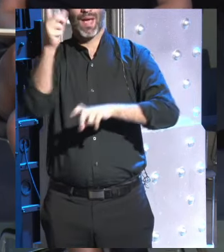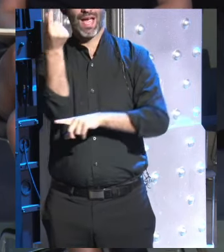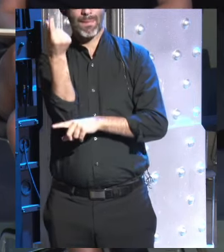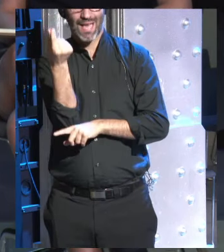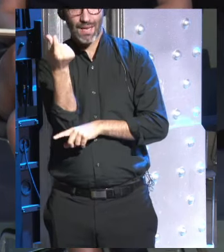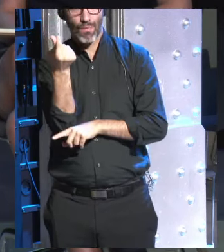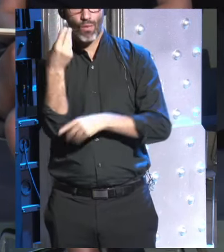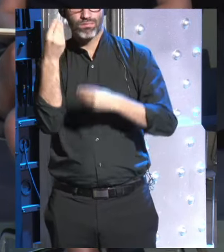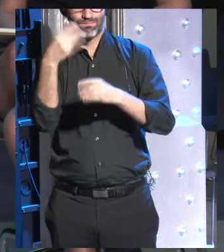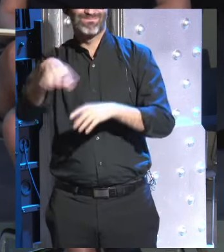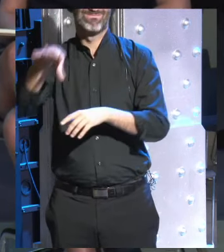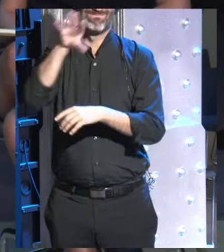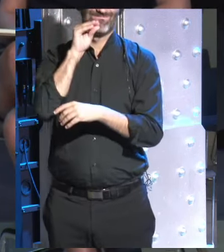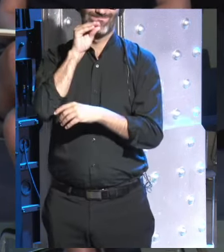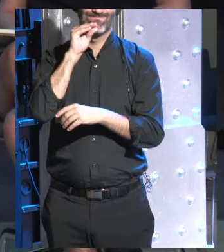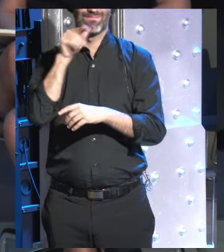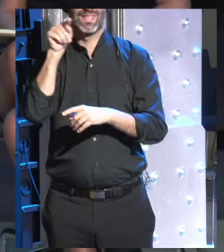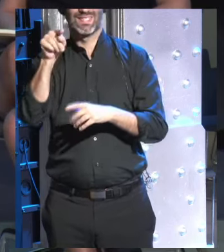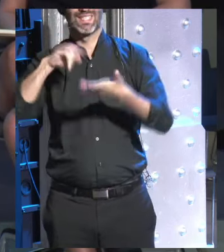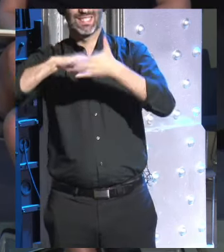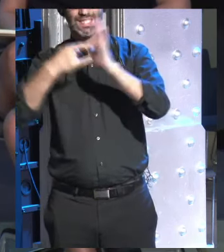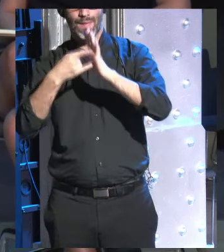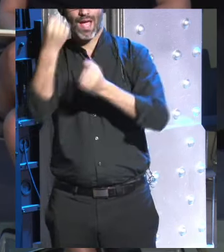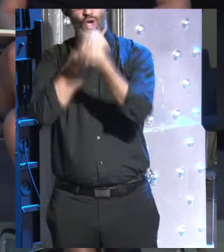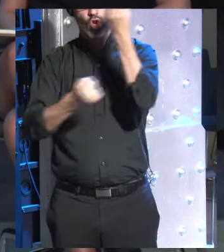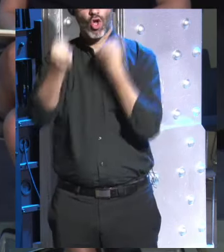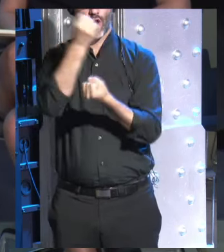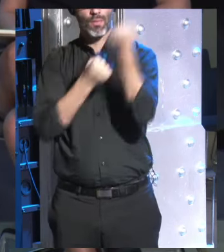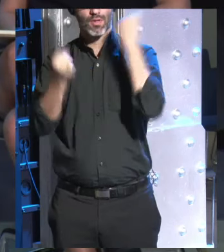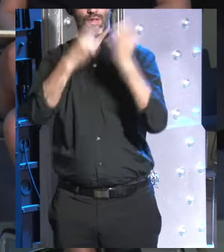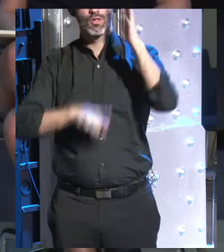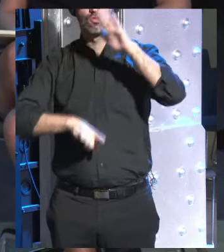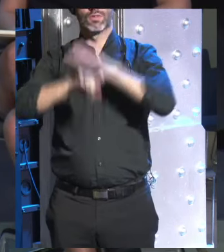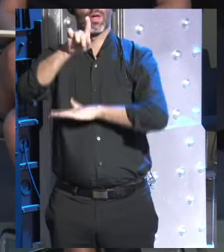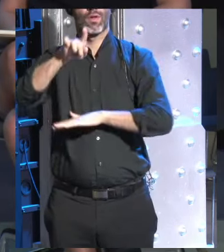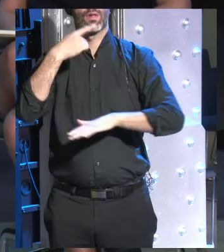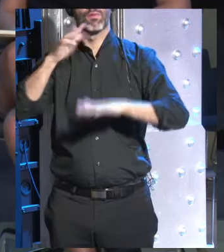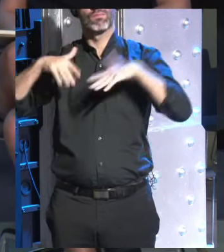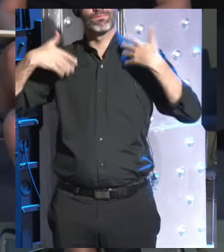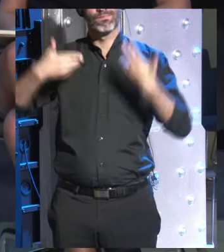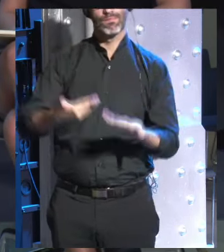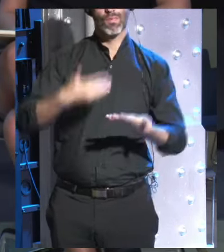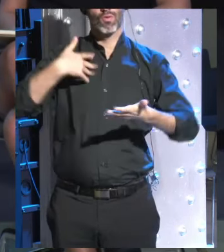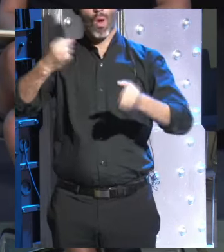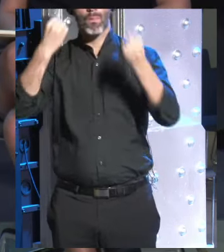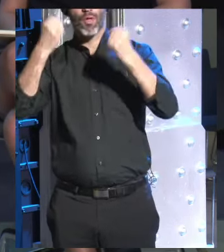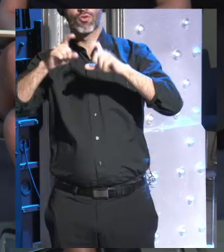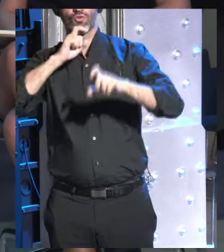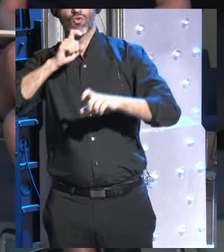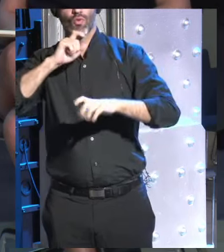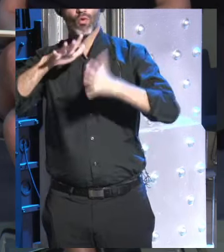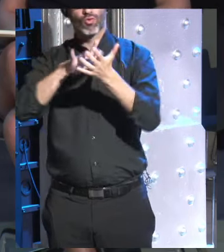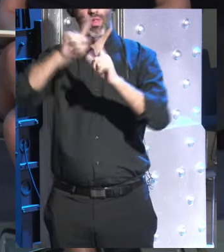comprendes como este sistema económico se ha ido desarrollando como llegó a ser poderoso como se